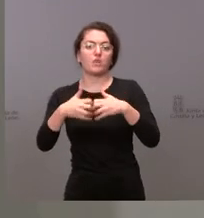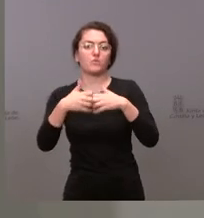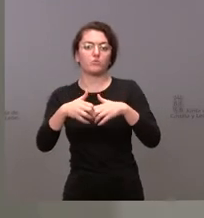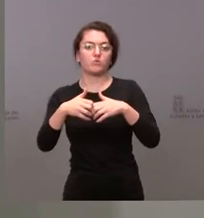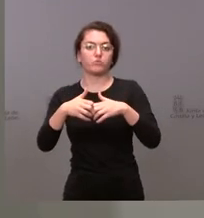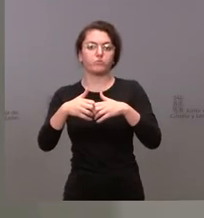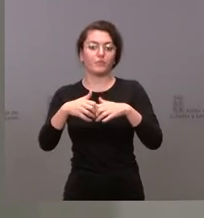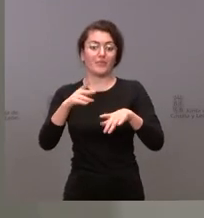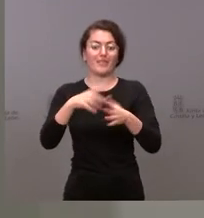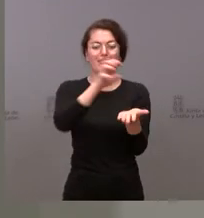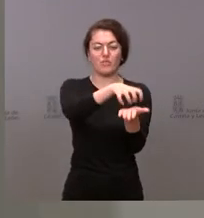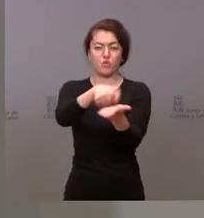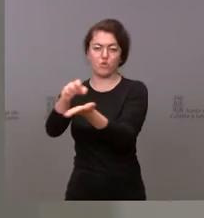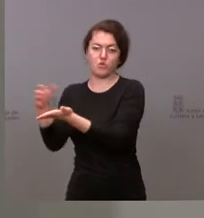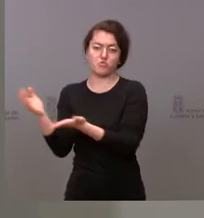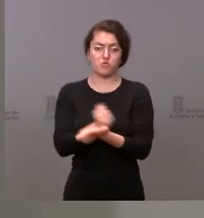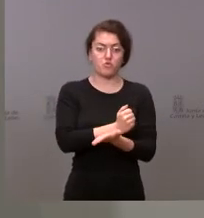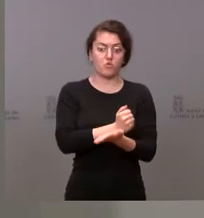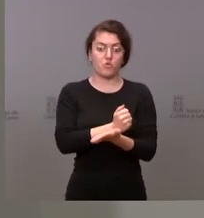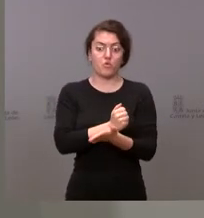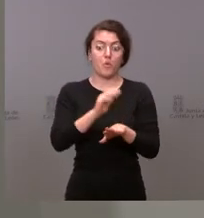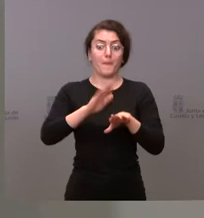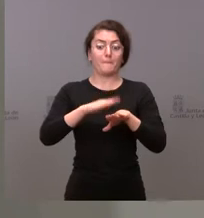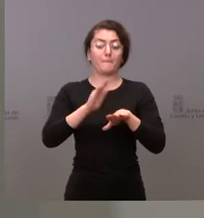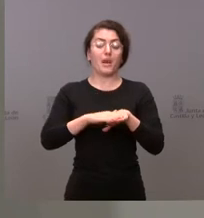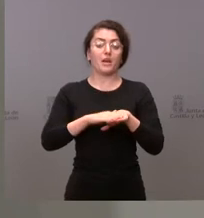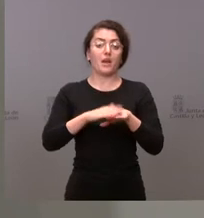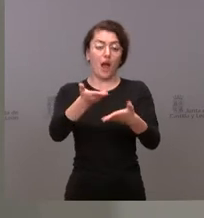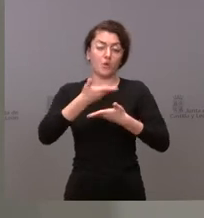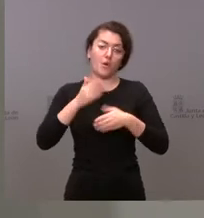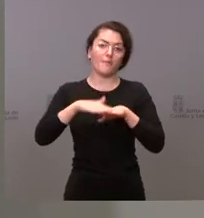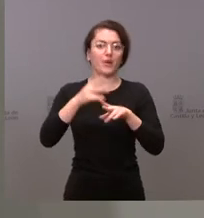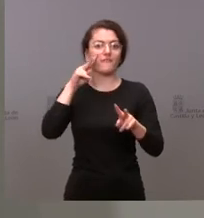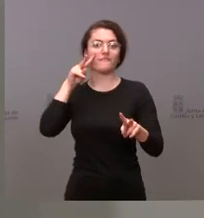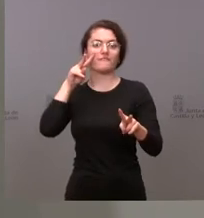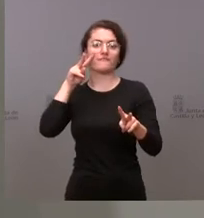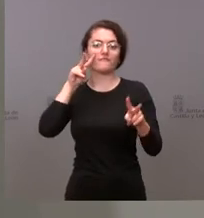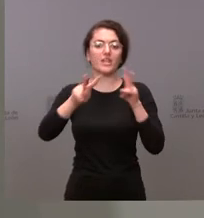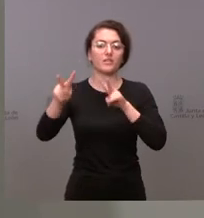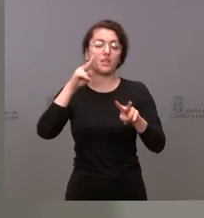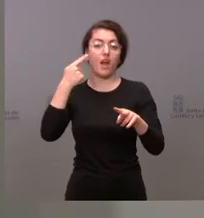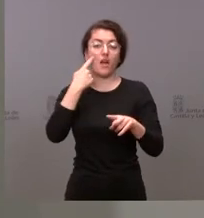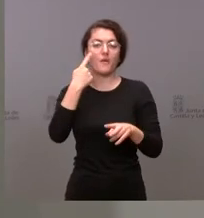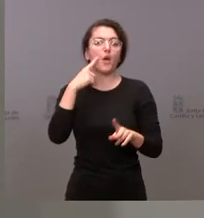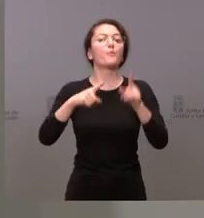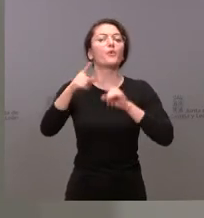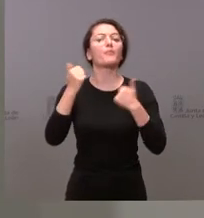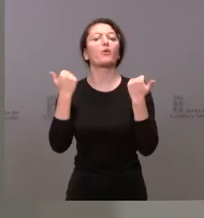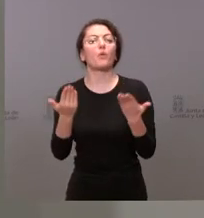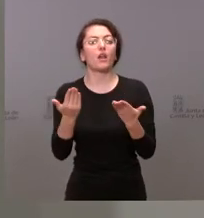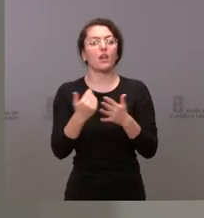centros eso nos va a ayudar a visibilizar donde tenemos los problemas a